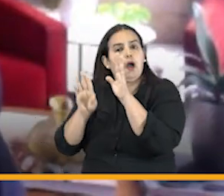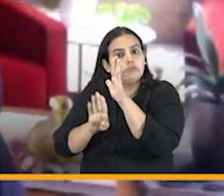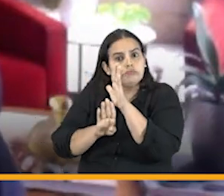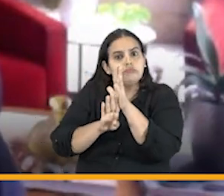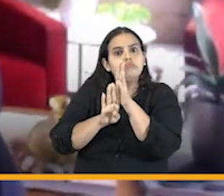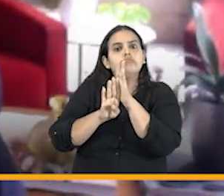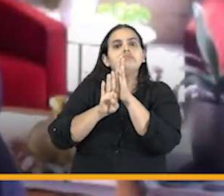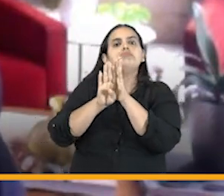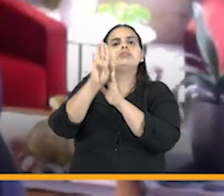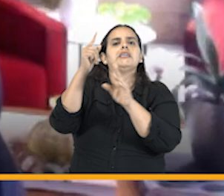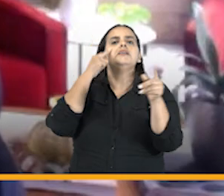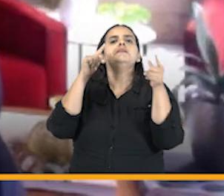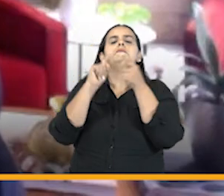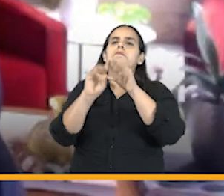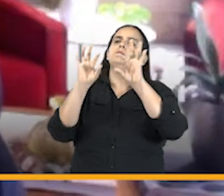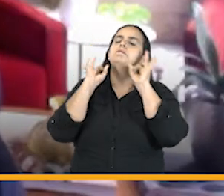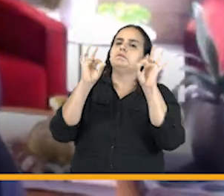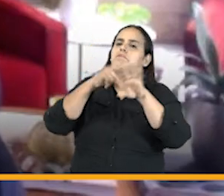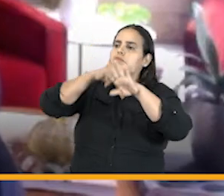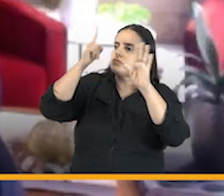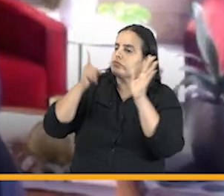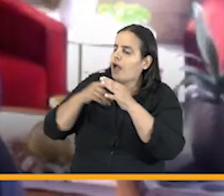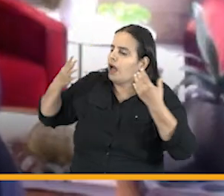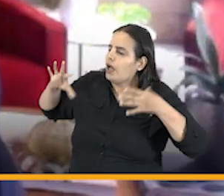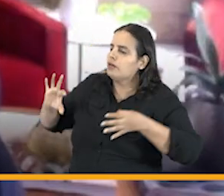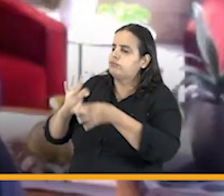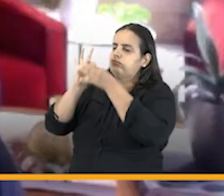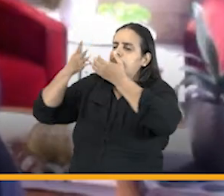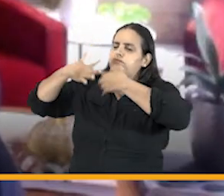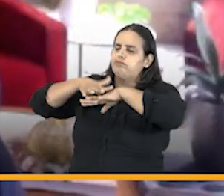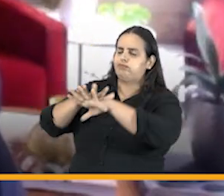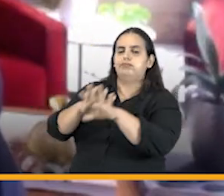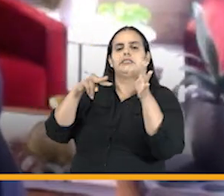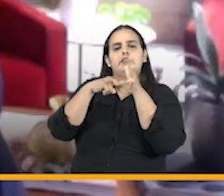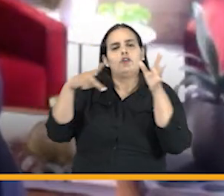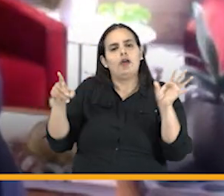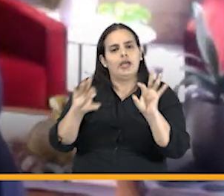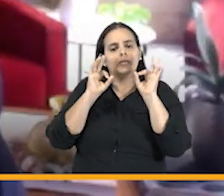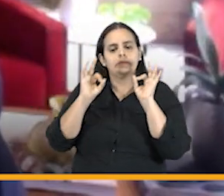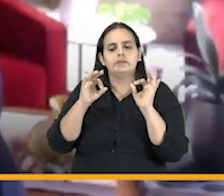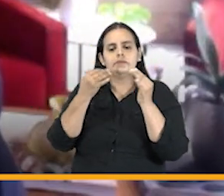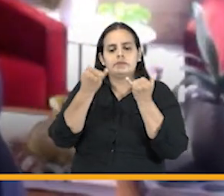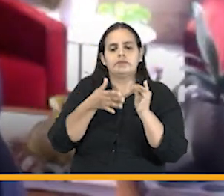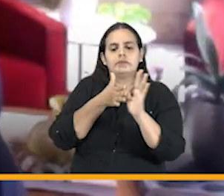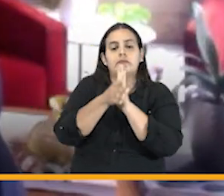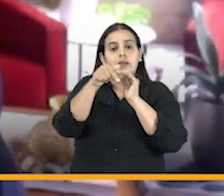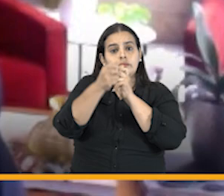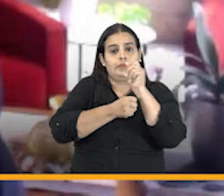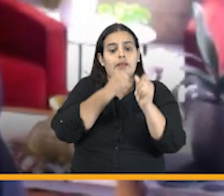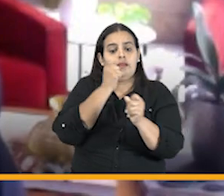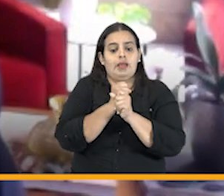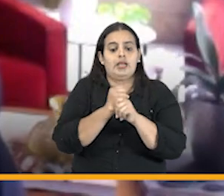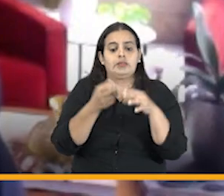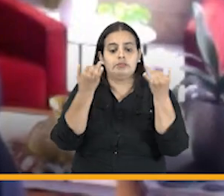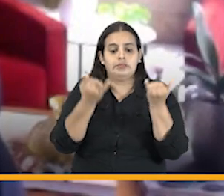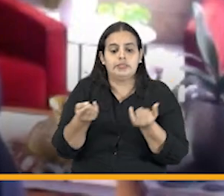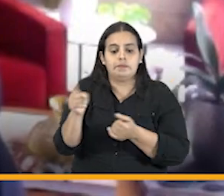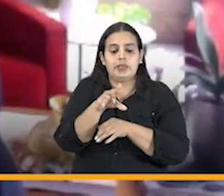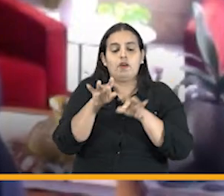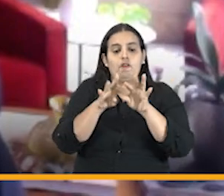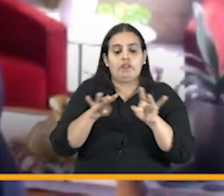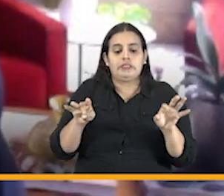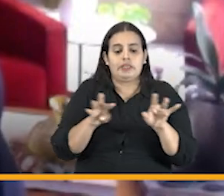logró por el contrario cohesionar y mejorar las tecnologías este año nos está llevando incluso a que la